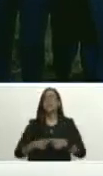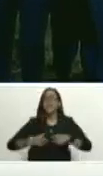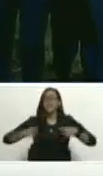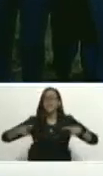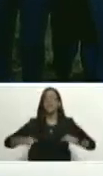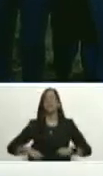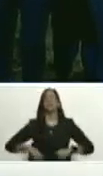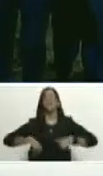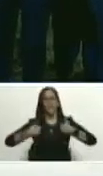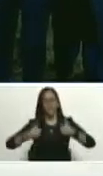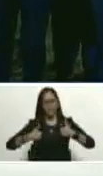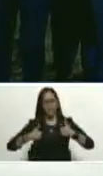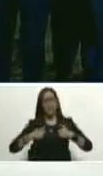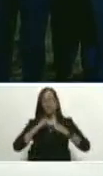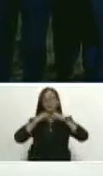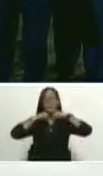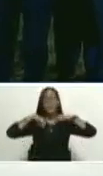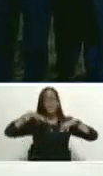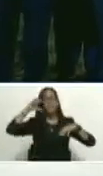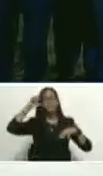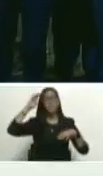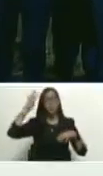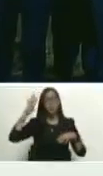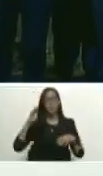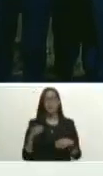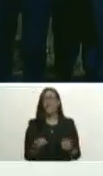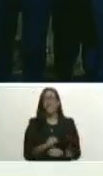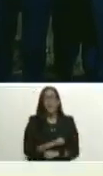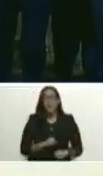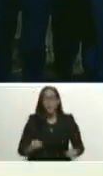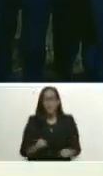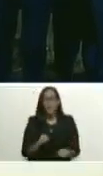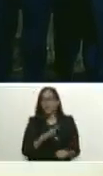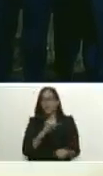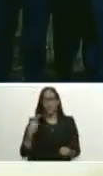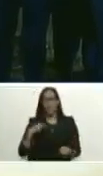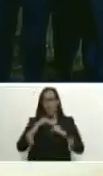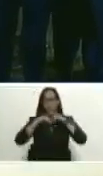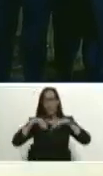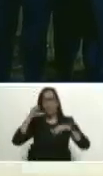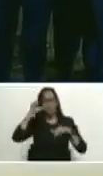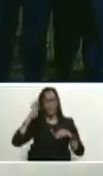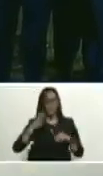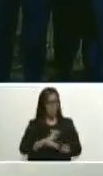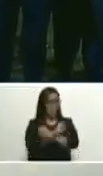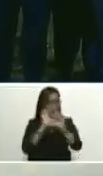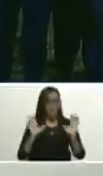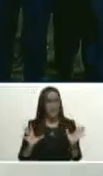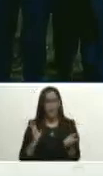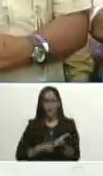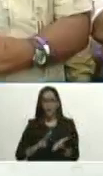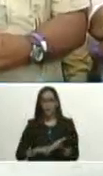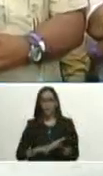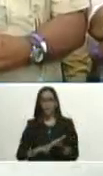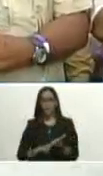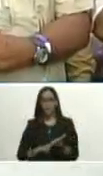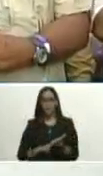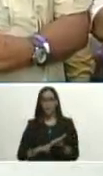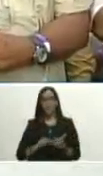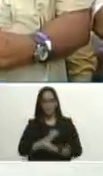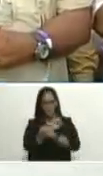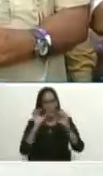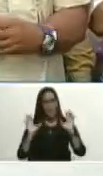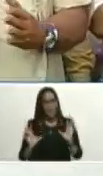bendición de Dios eso es imposible sin las bendiciones de Dios estamos claros ¿verdad? estamos muy